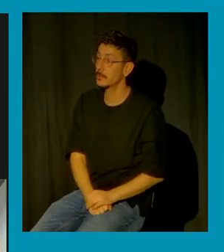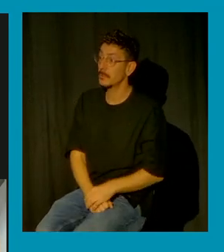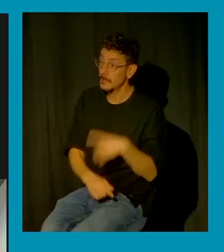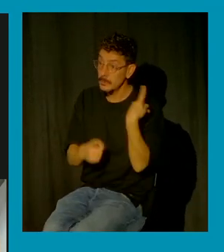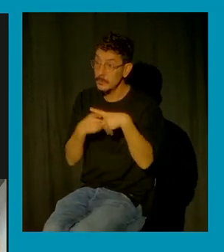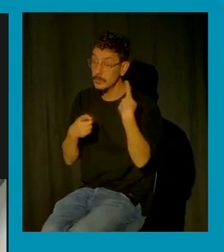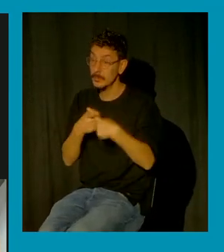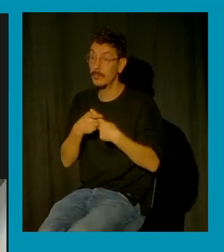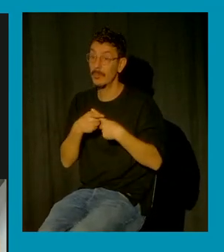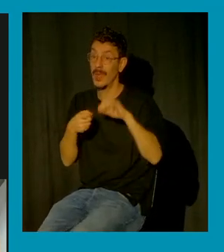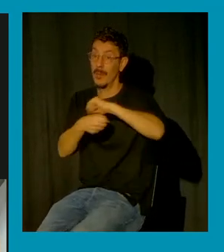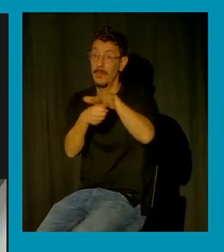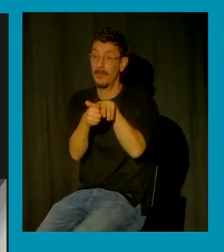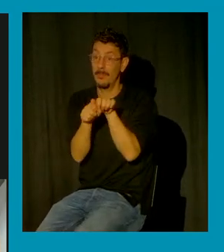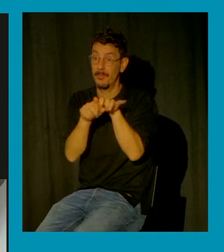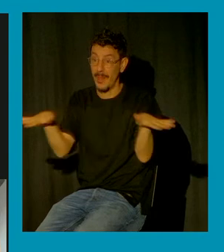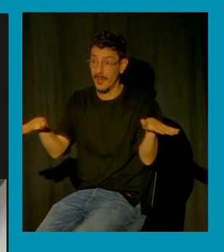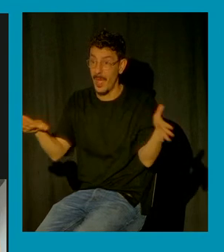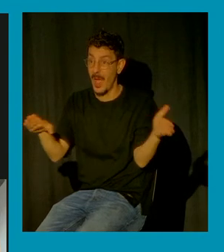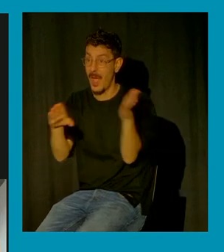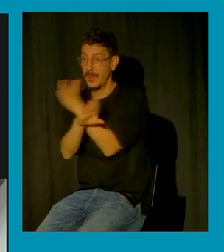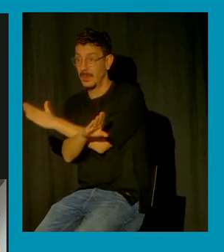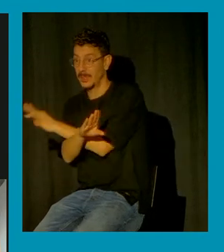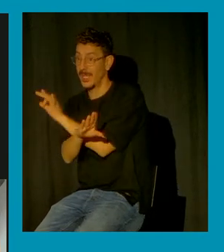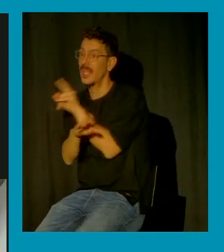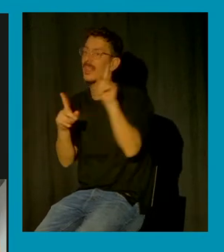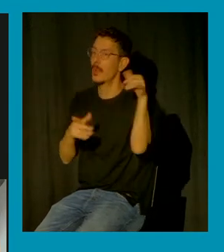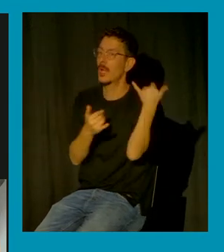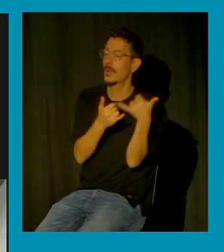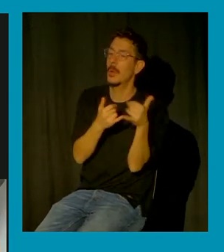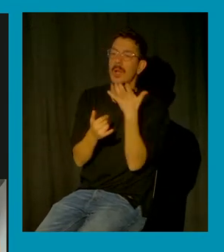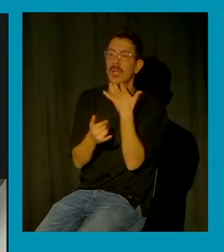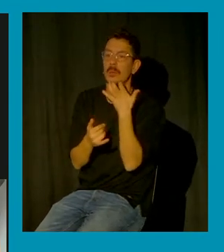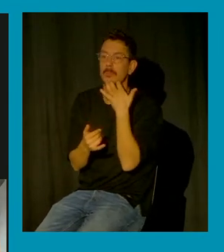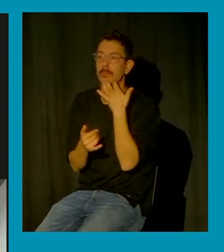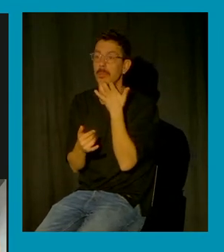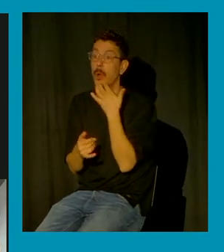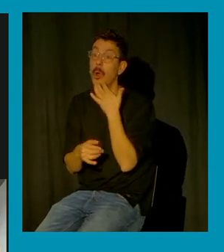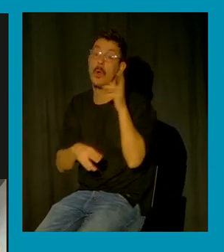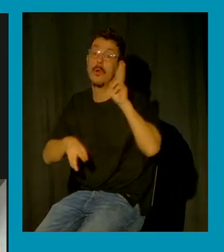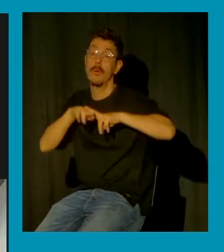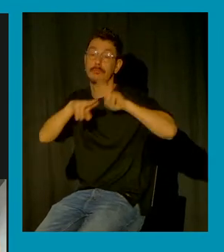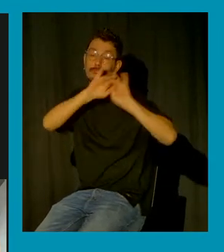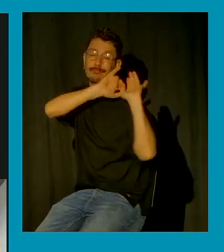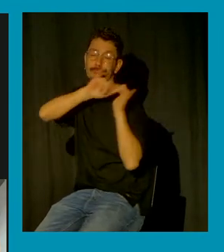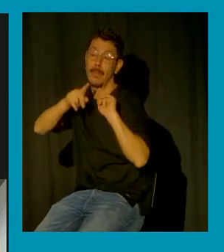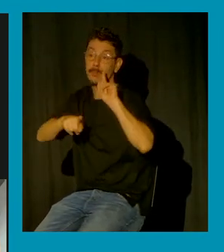de la pandemia de acompañamientos a casa por ejemplo después de fiestas